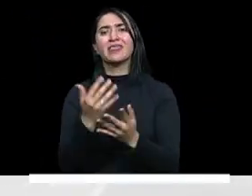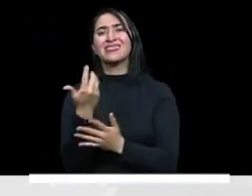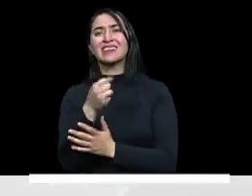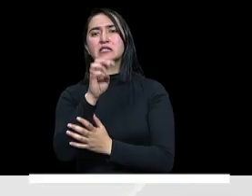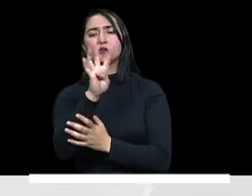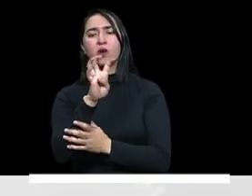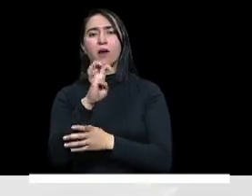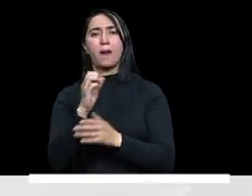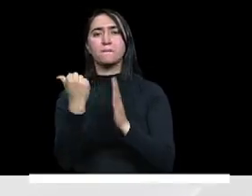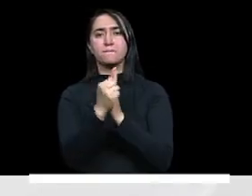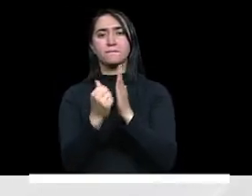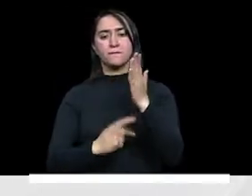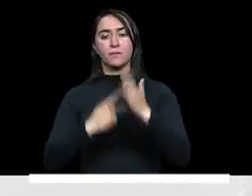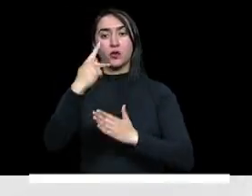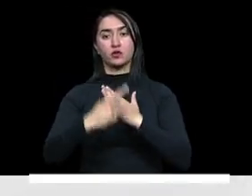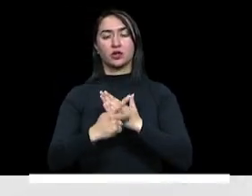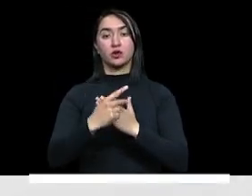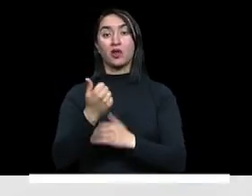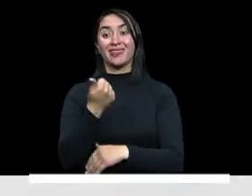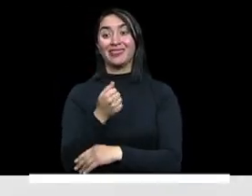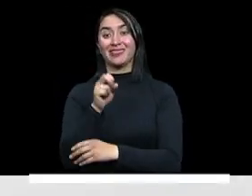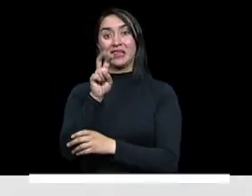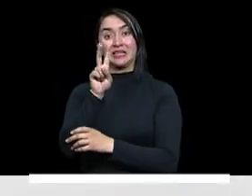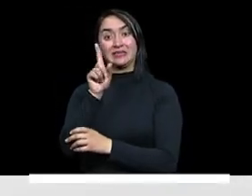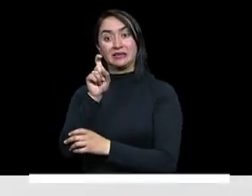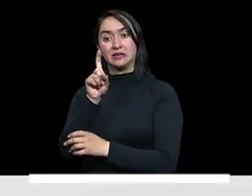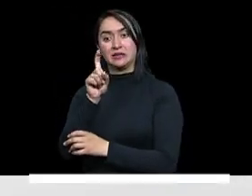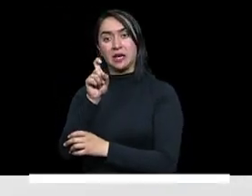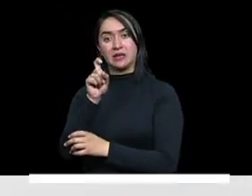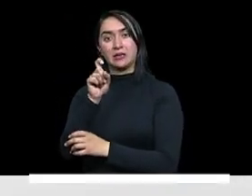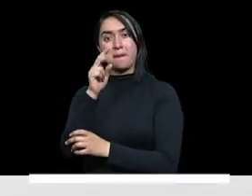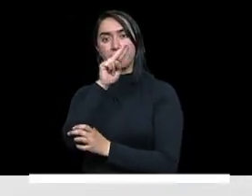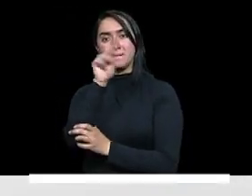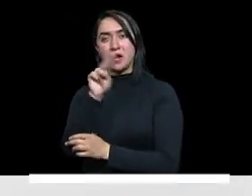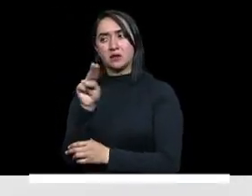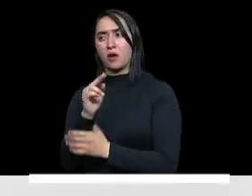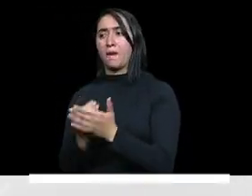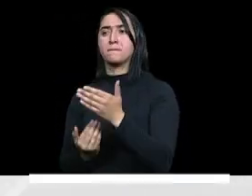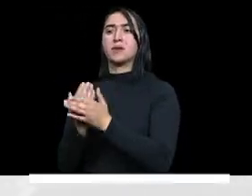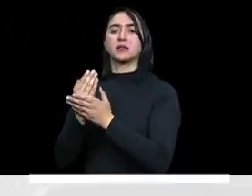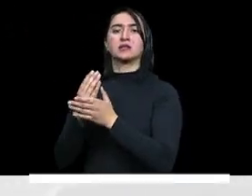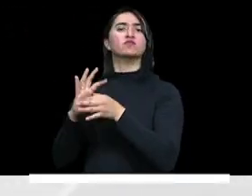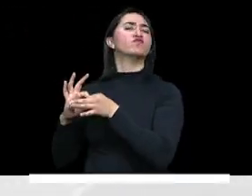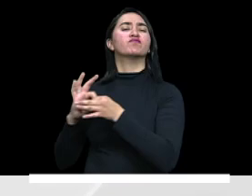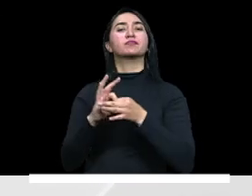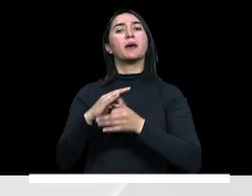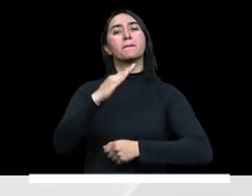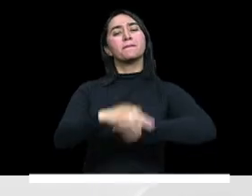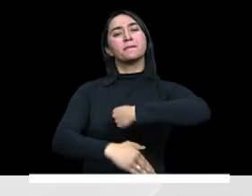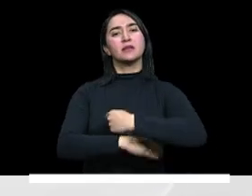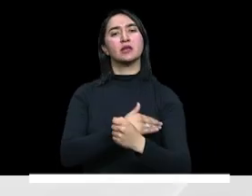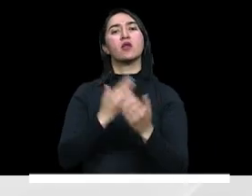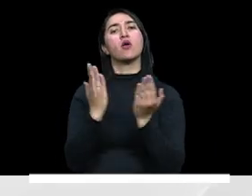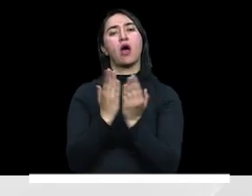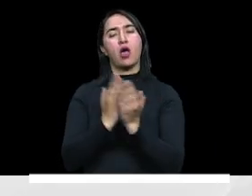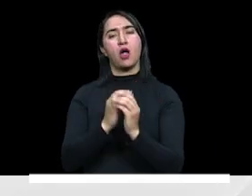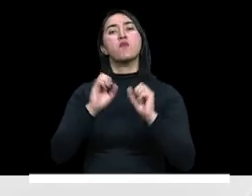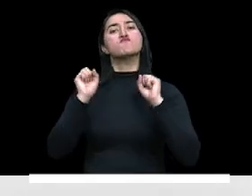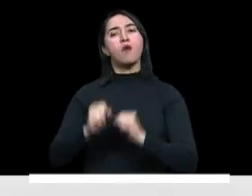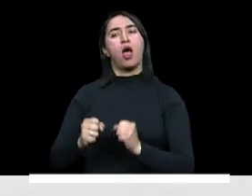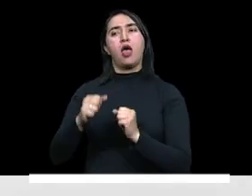16 de marzo queda suscrito entonces este contrato entre el Ministerio de Educación y FINDETER para garantizar que estas obras